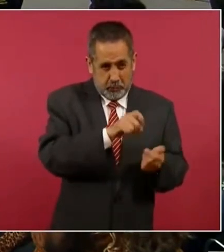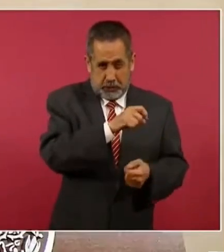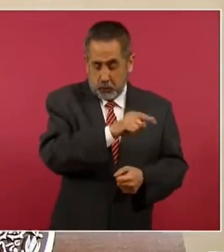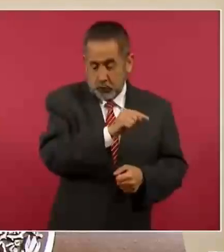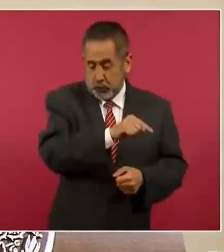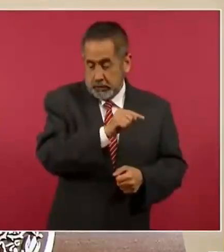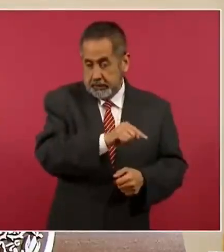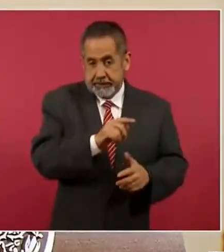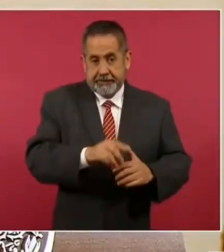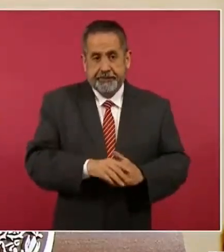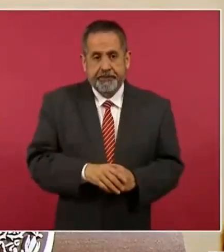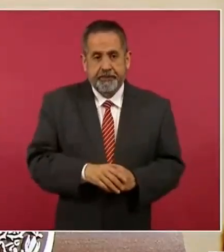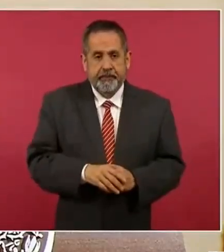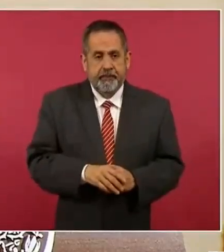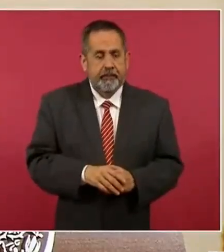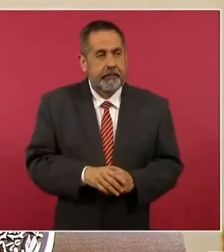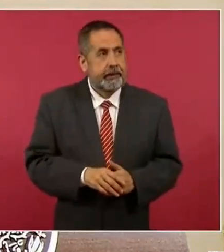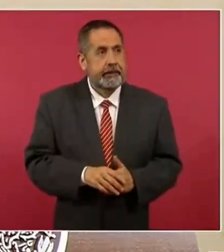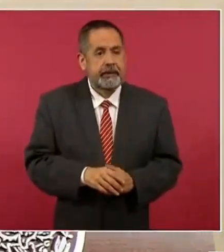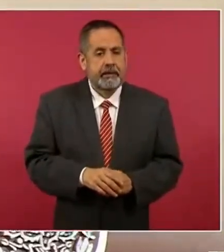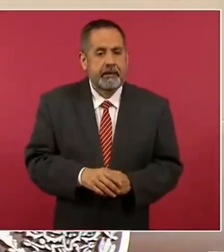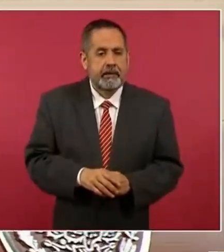los trataban